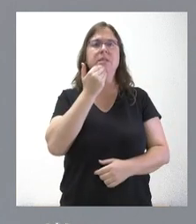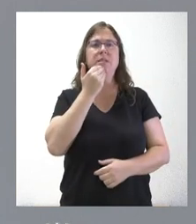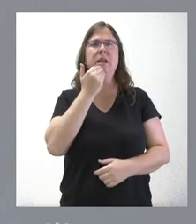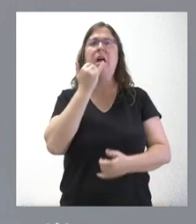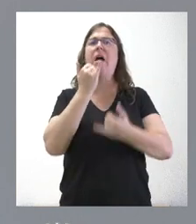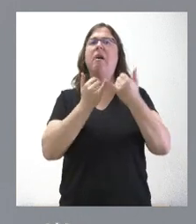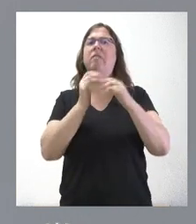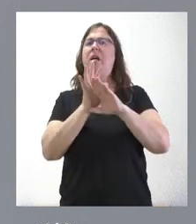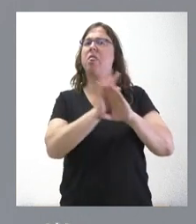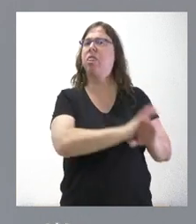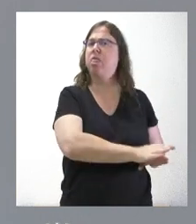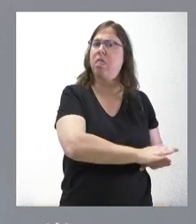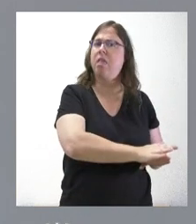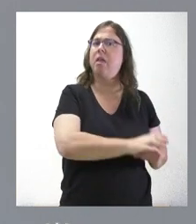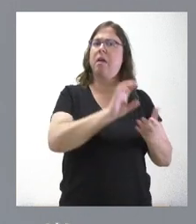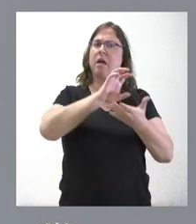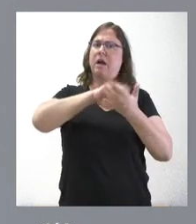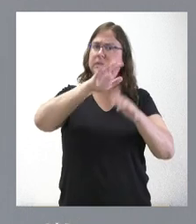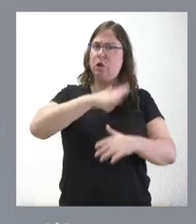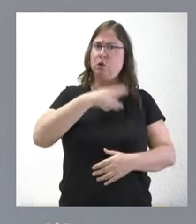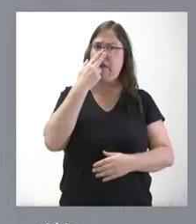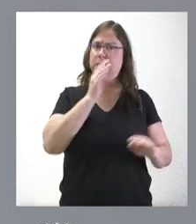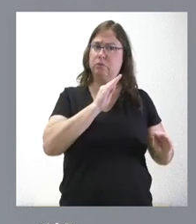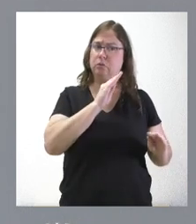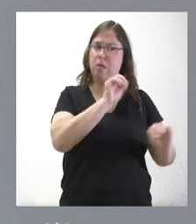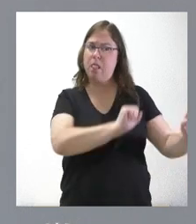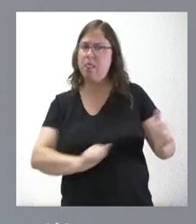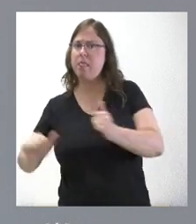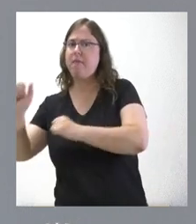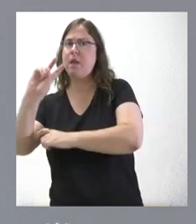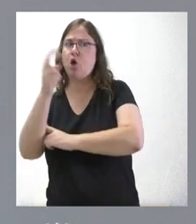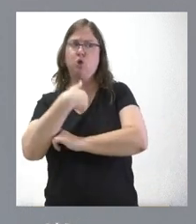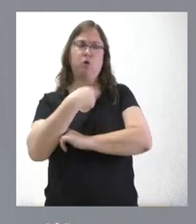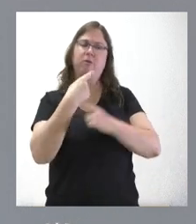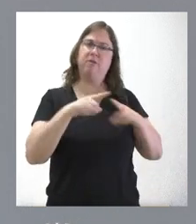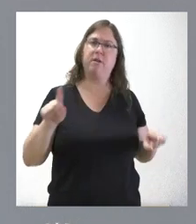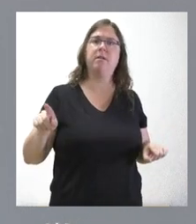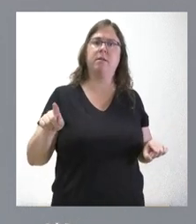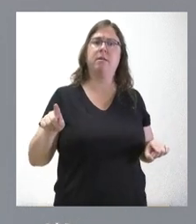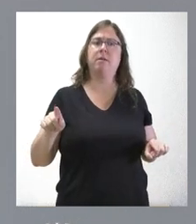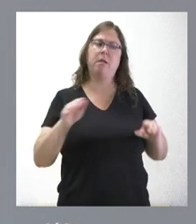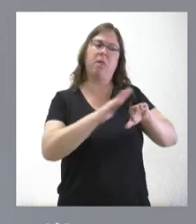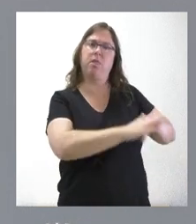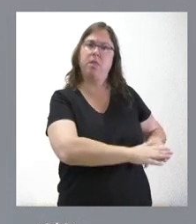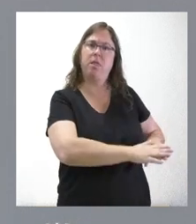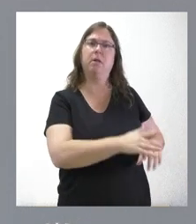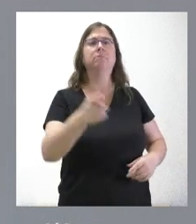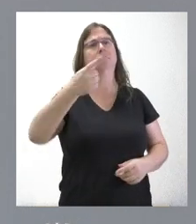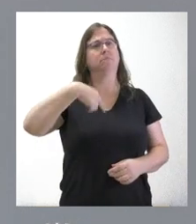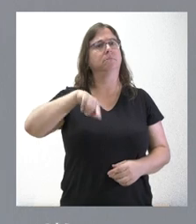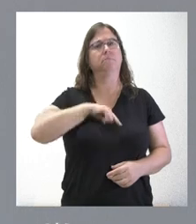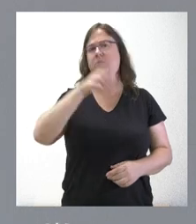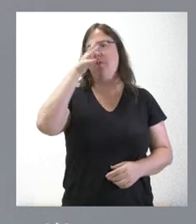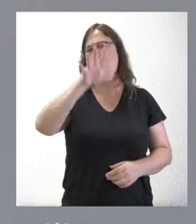lado los intereses de Castilla y León para defender otros intereses distintos de los de Castilla y León desde el conjunto de España, nosotros lo